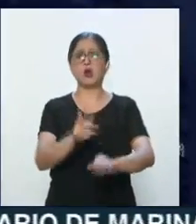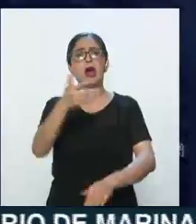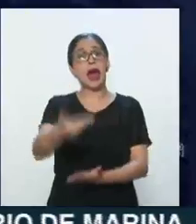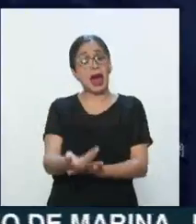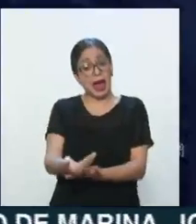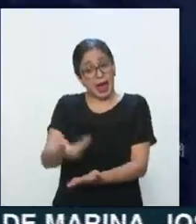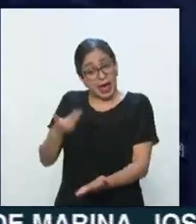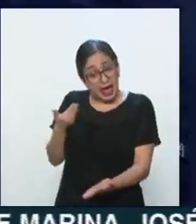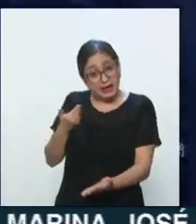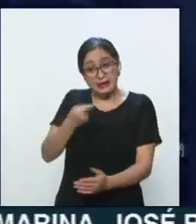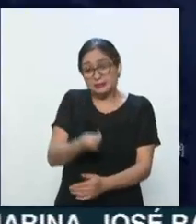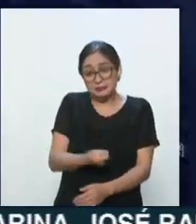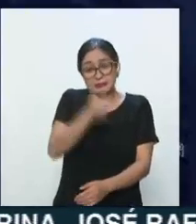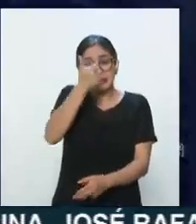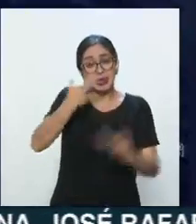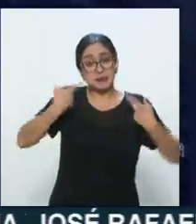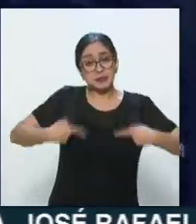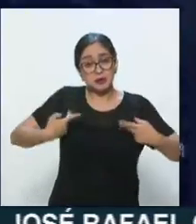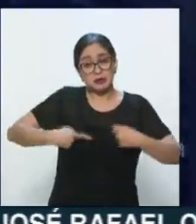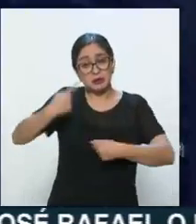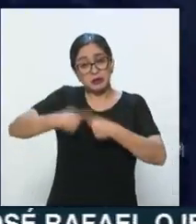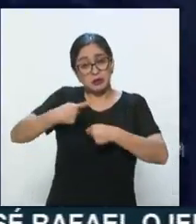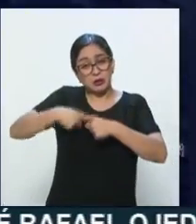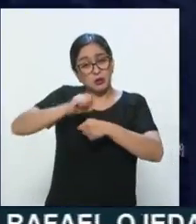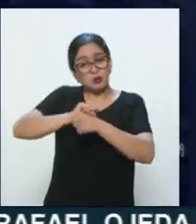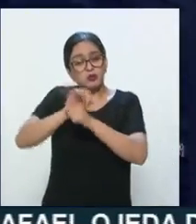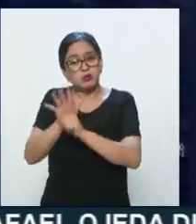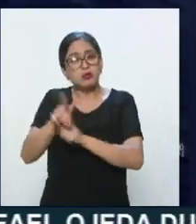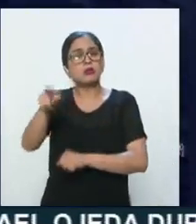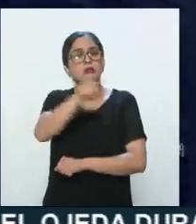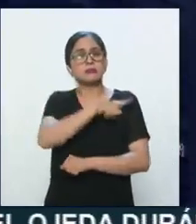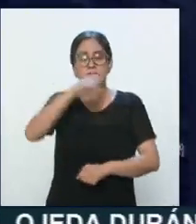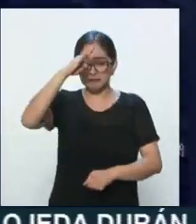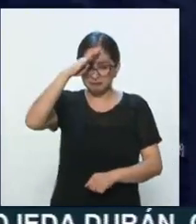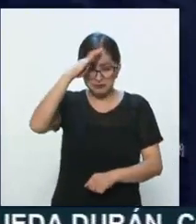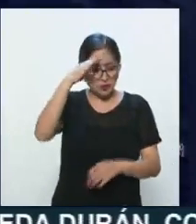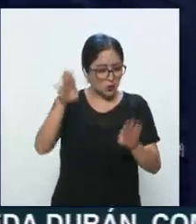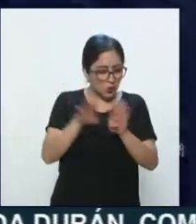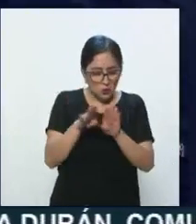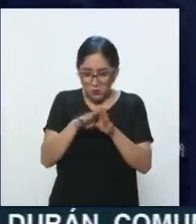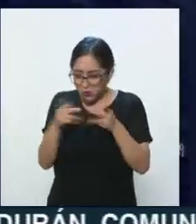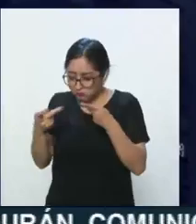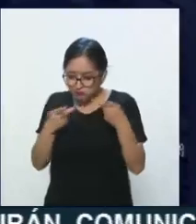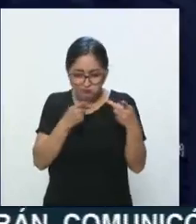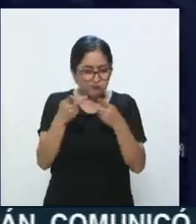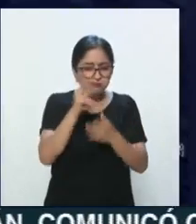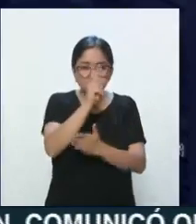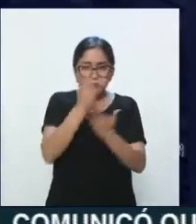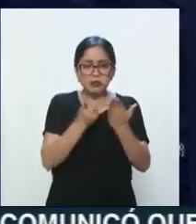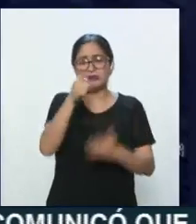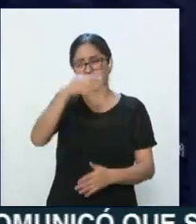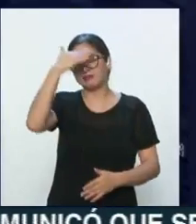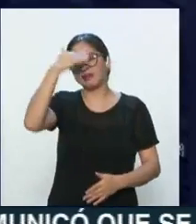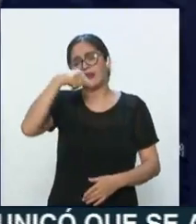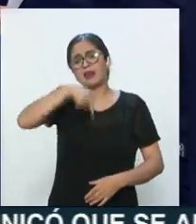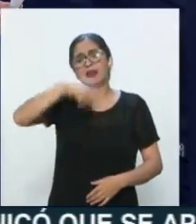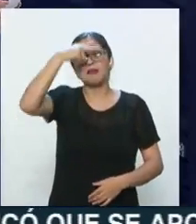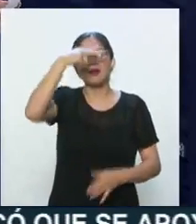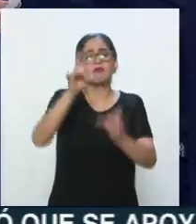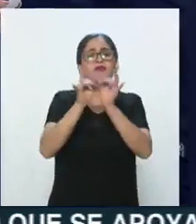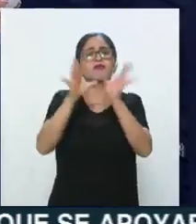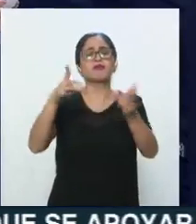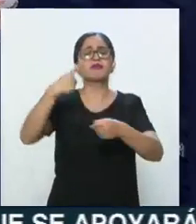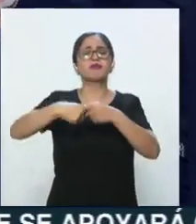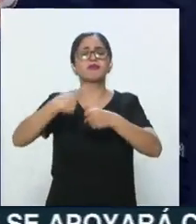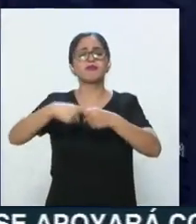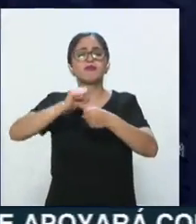México el primer caso de contagio de COVID-19, se tenía muy clara la estrategia. No sería intentar detener la llegada del virus a México, lo cual resultaría